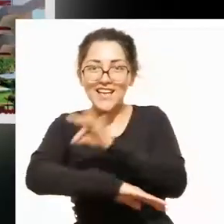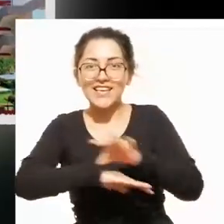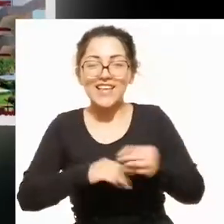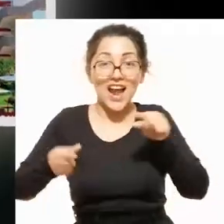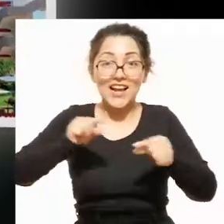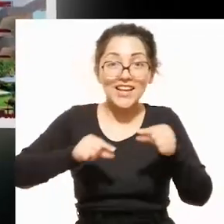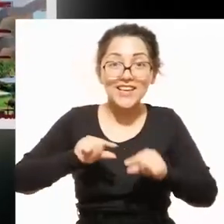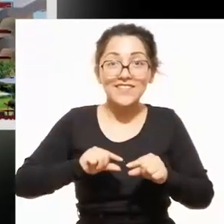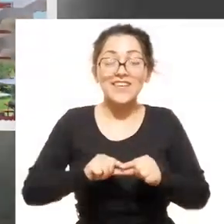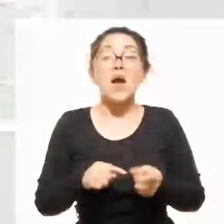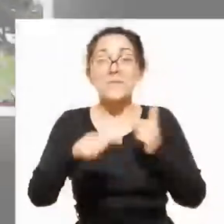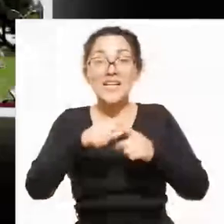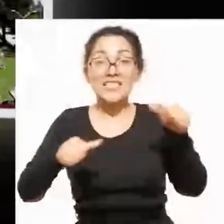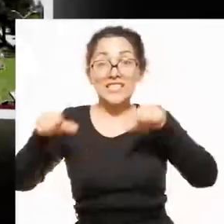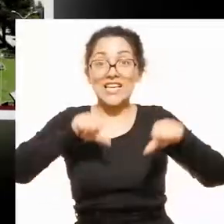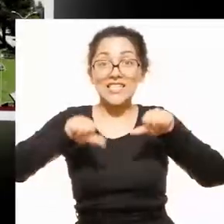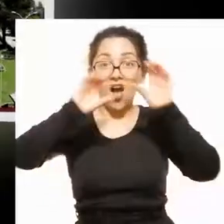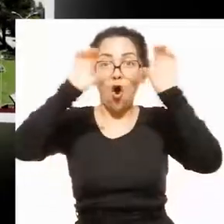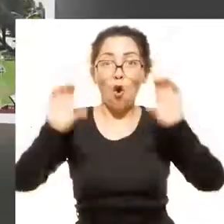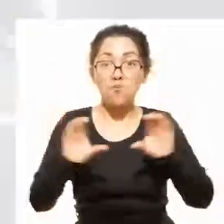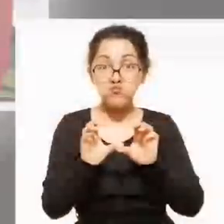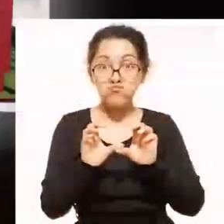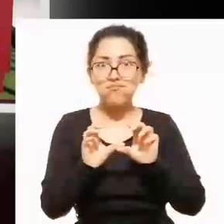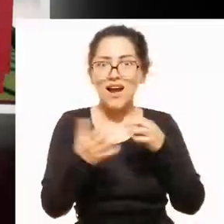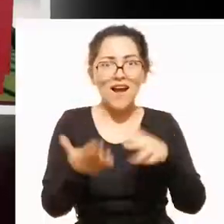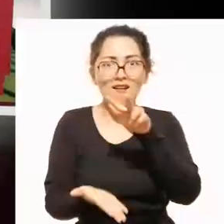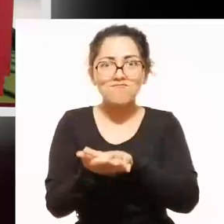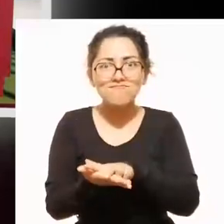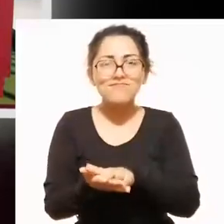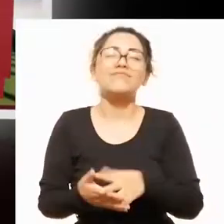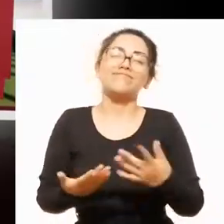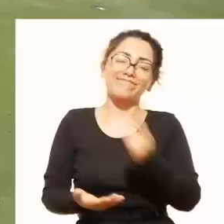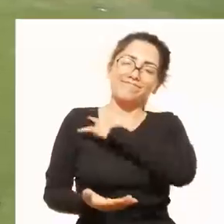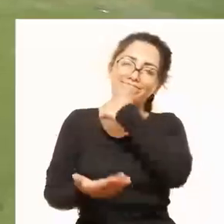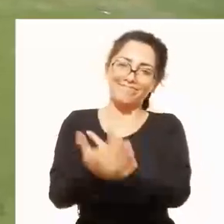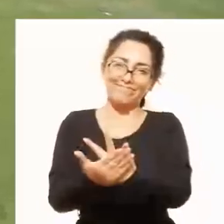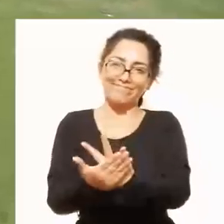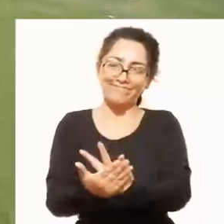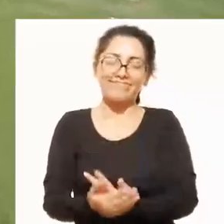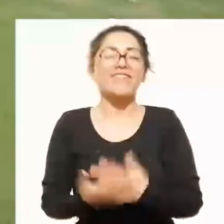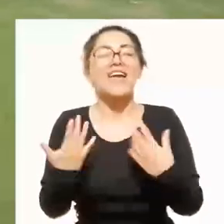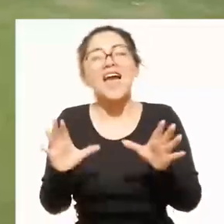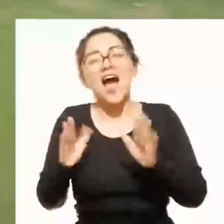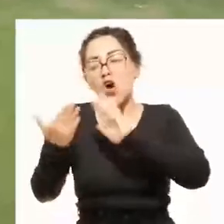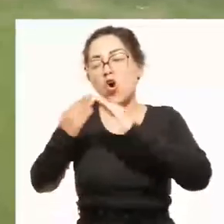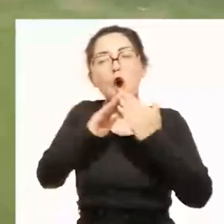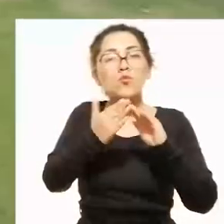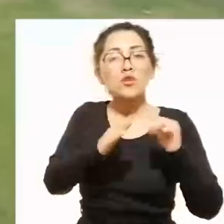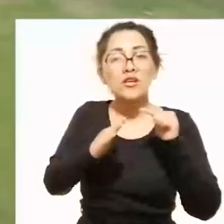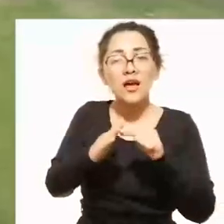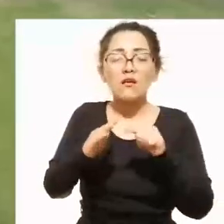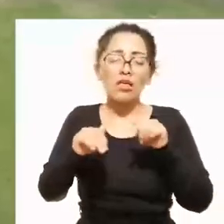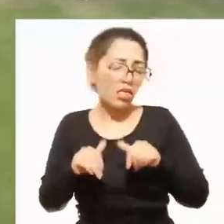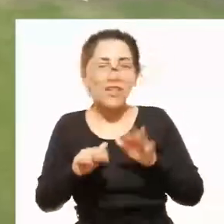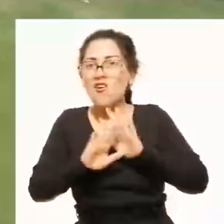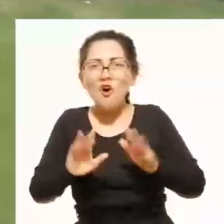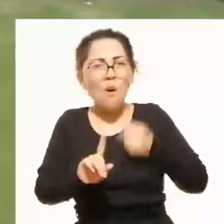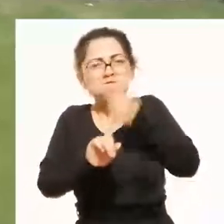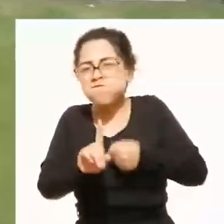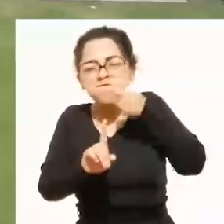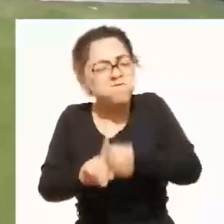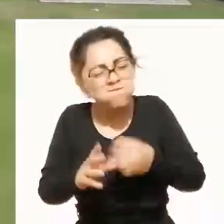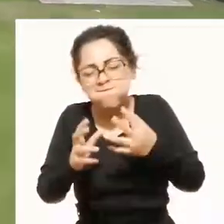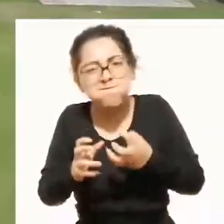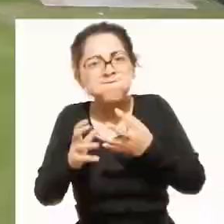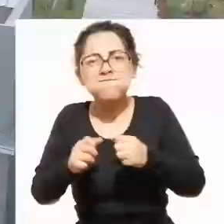Ingeniería Metalúrgica, Ingeniería Química y Ciencias de la Computación. Somos UNSA, una comunidad que no se rinde